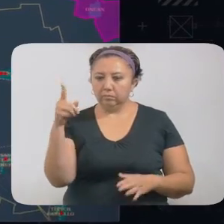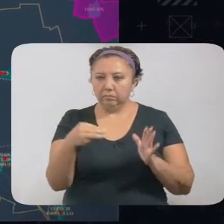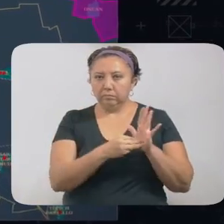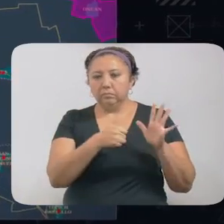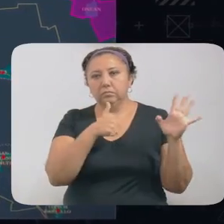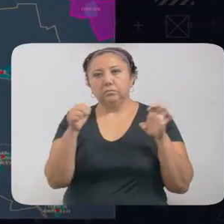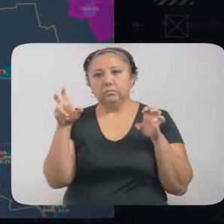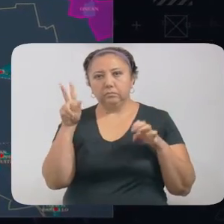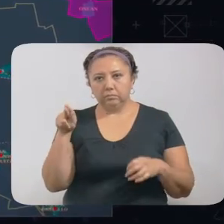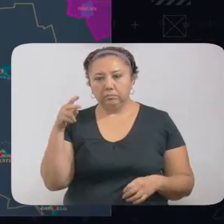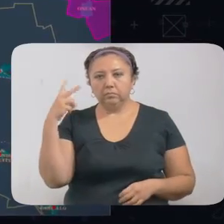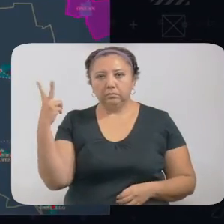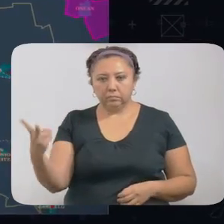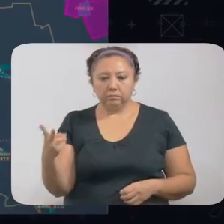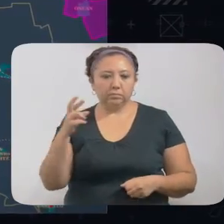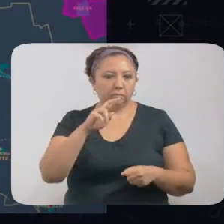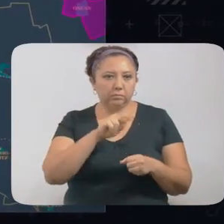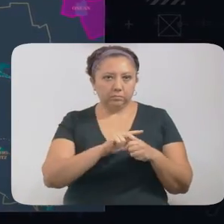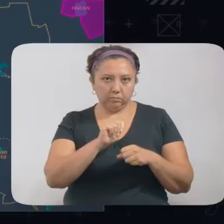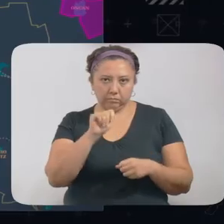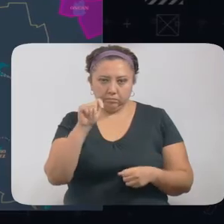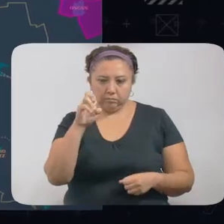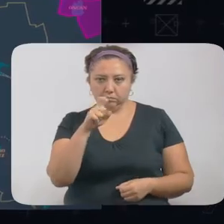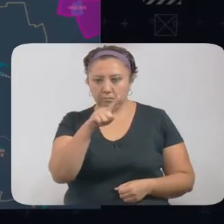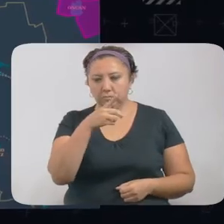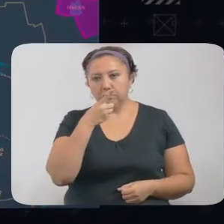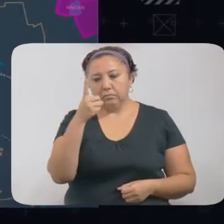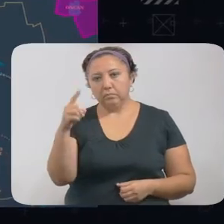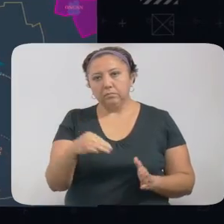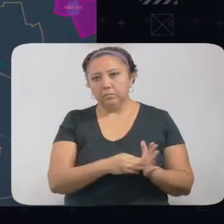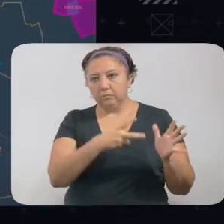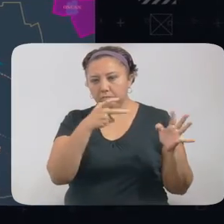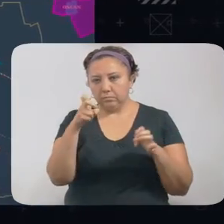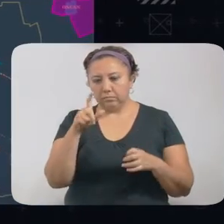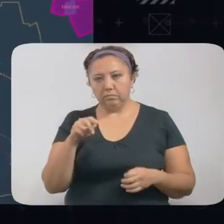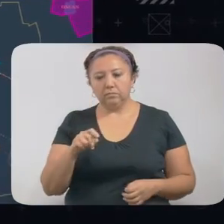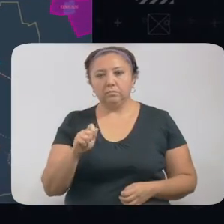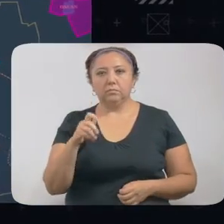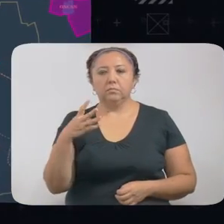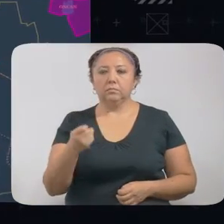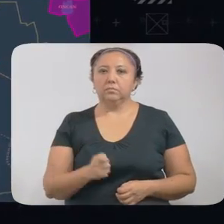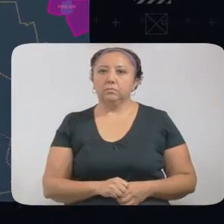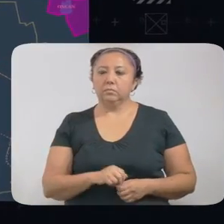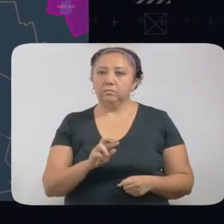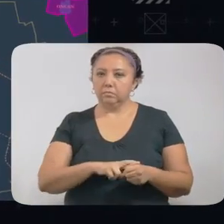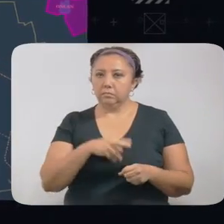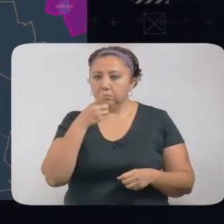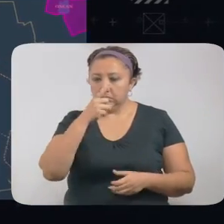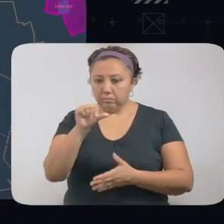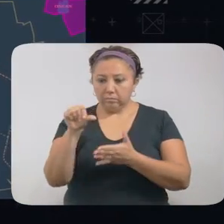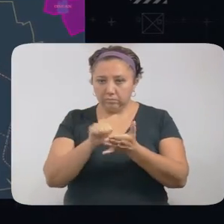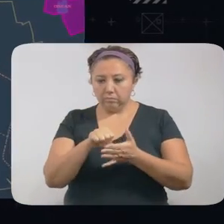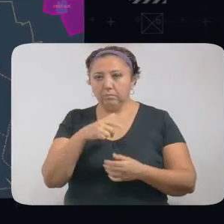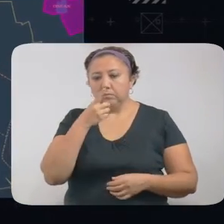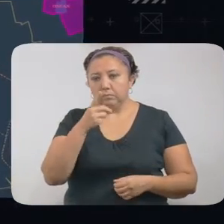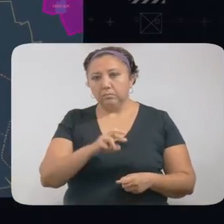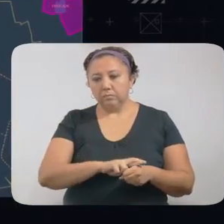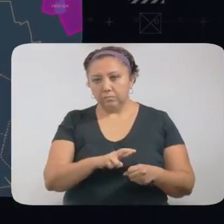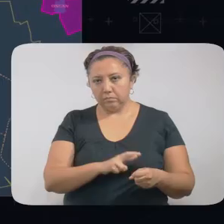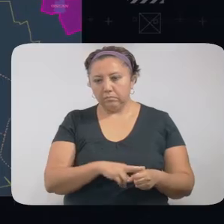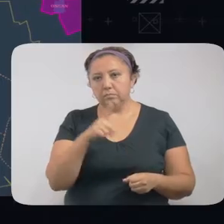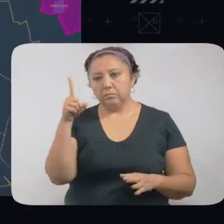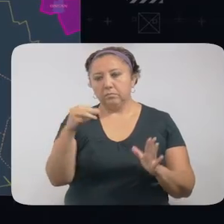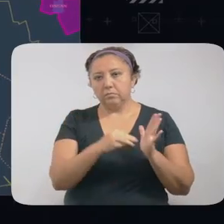,682. En la zona oriente, 1,893. En la zona centro, 715. En la zona sur, 1